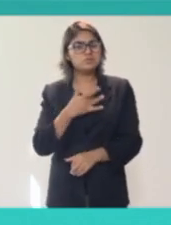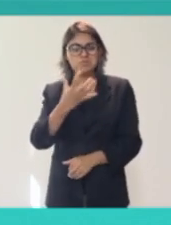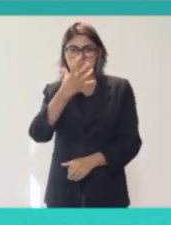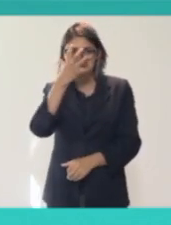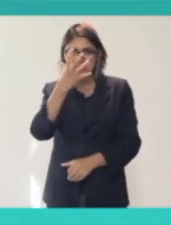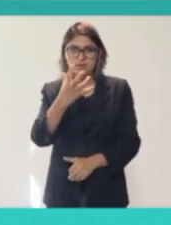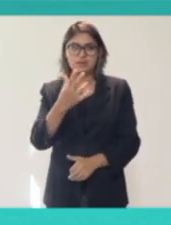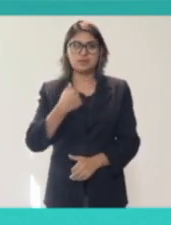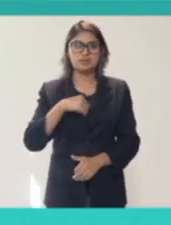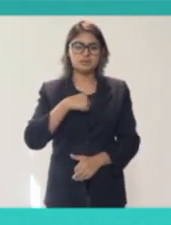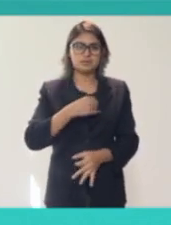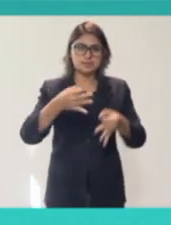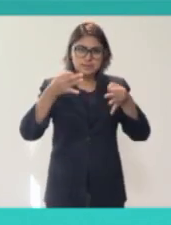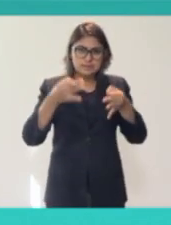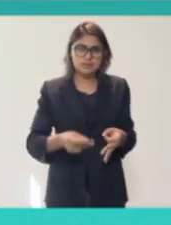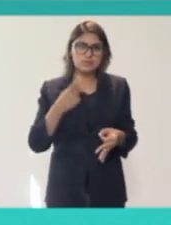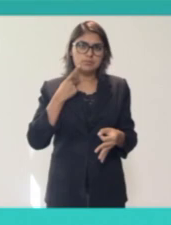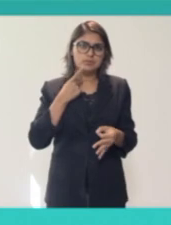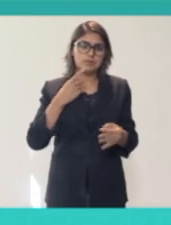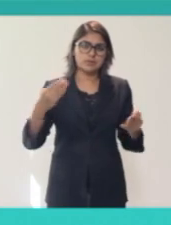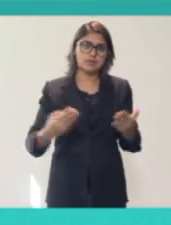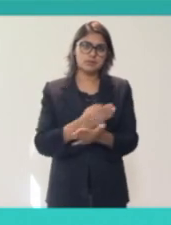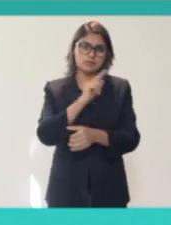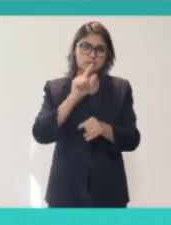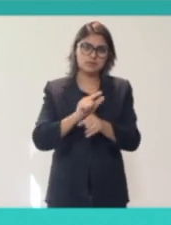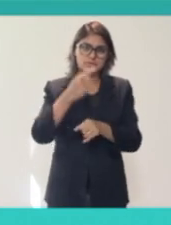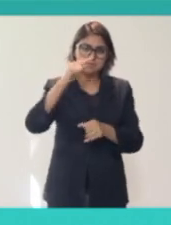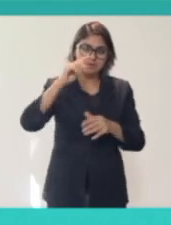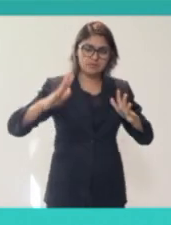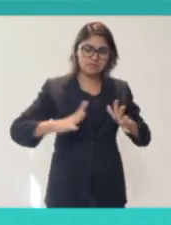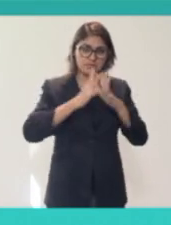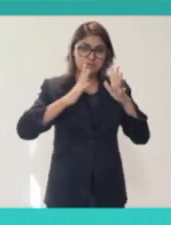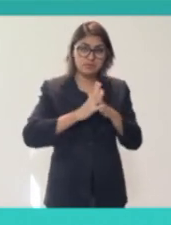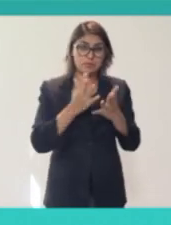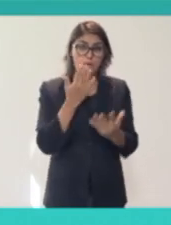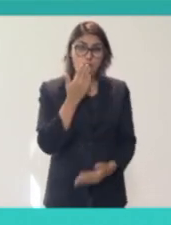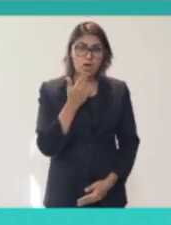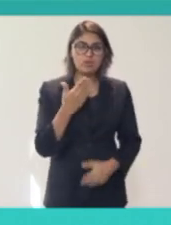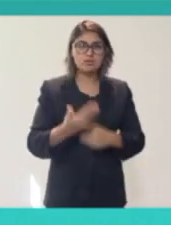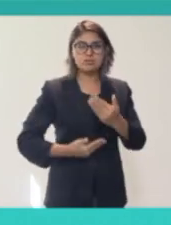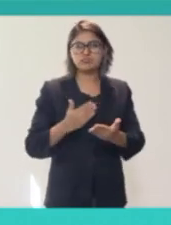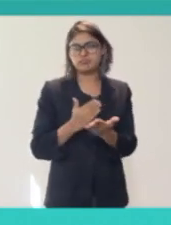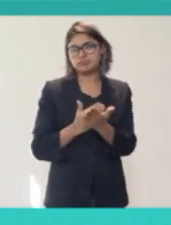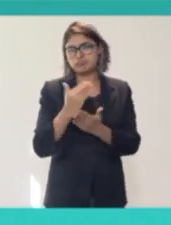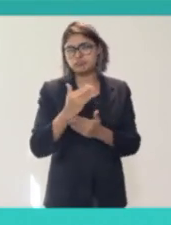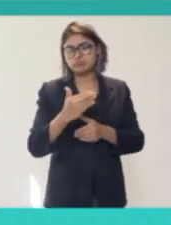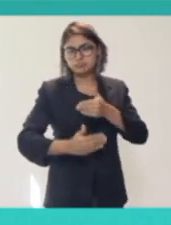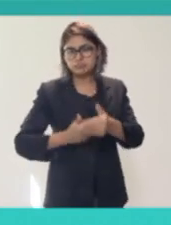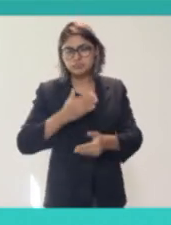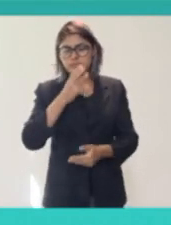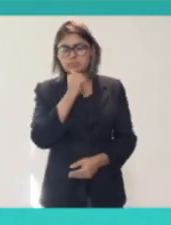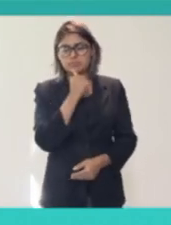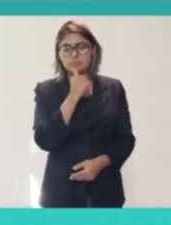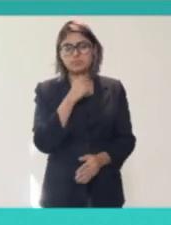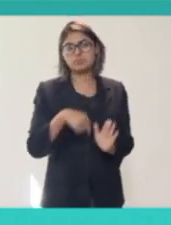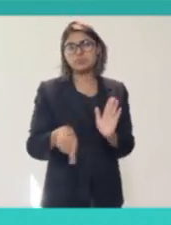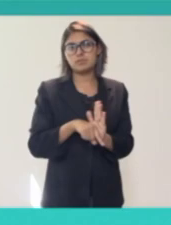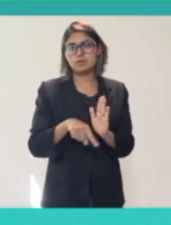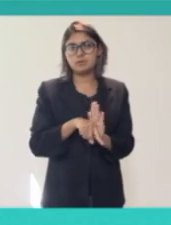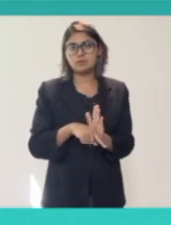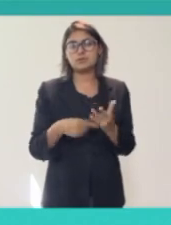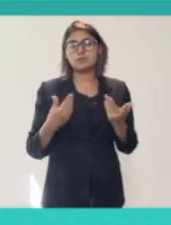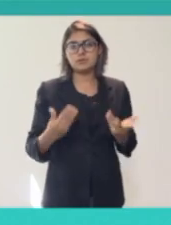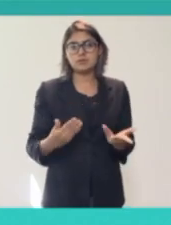necesitamos es una política nacional de participación, no vamos a avanzar, ya no solamente en cómo la medimos, sino incluso de qué estamos hablando,